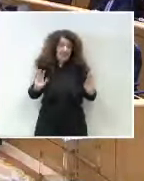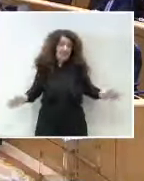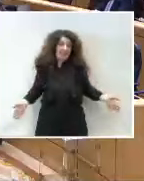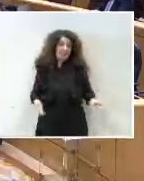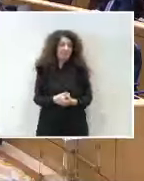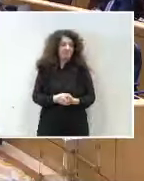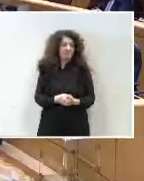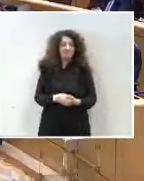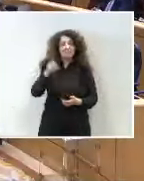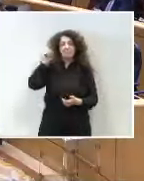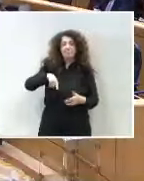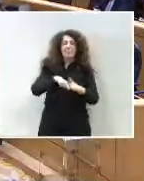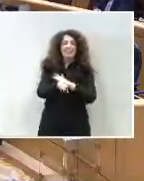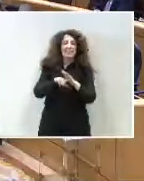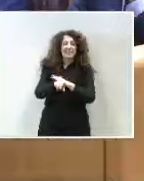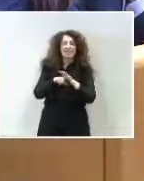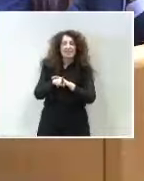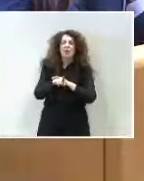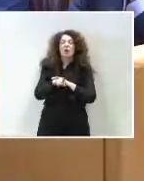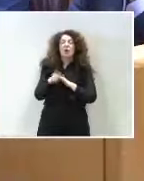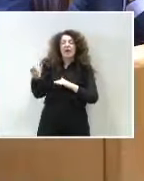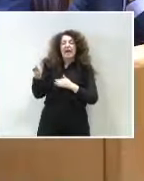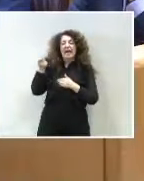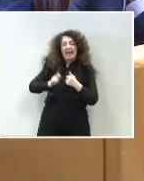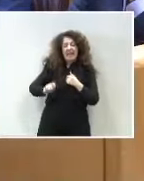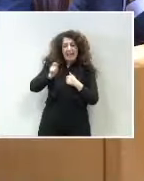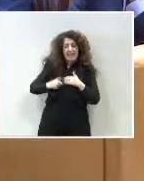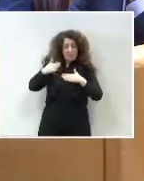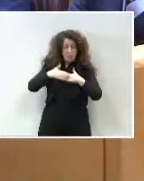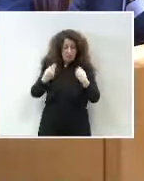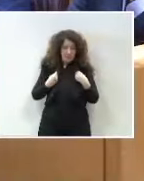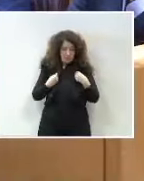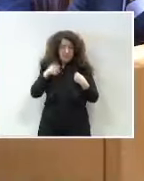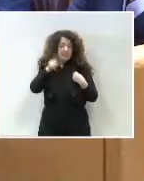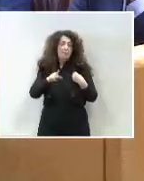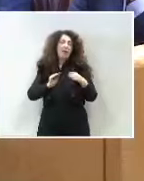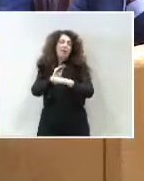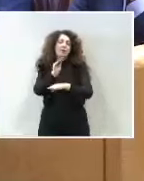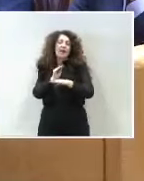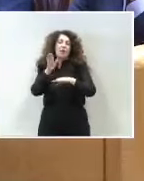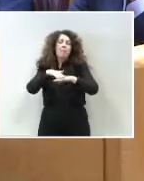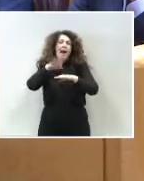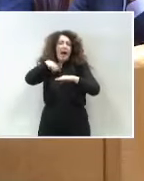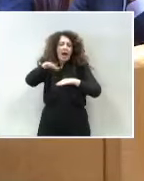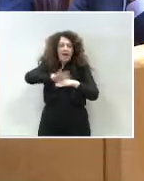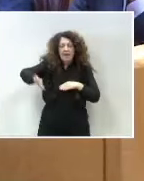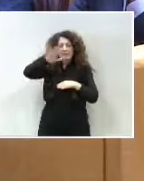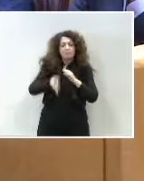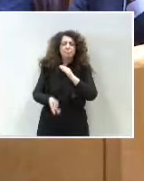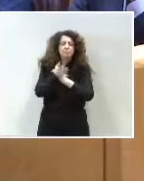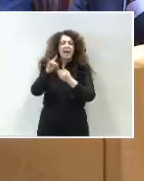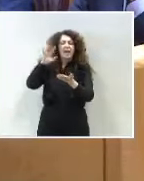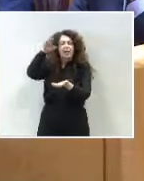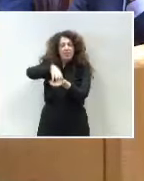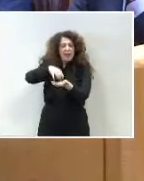de la gestión del ingreso mínimo vital, está el impulso a la financiación para la instalación en Cataluña de un centro tecnológico de